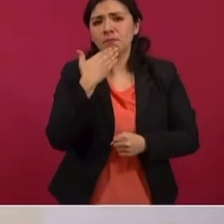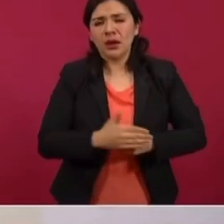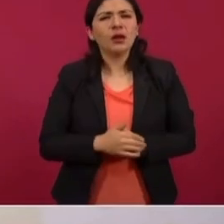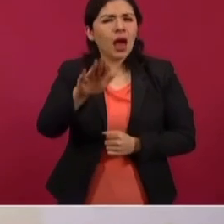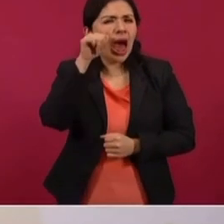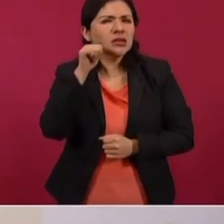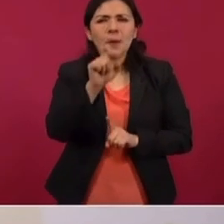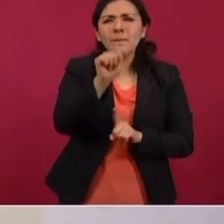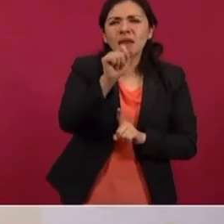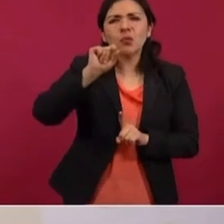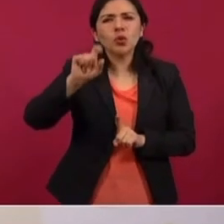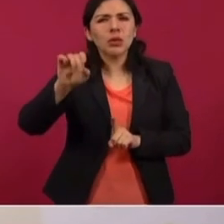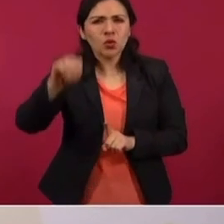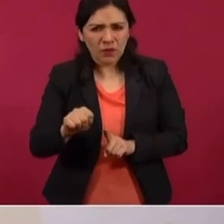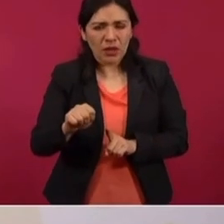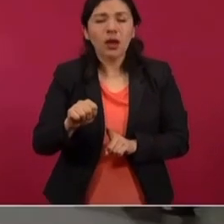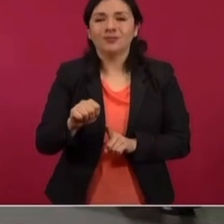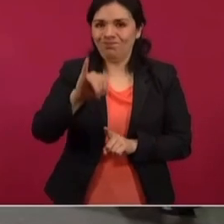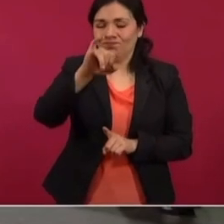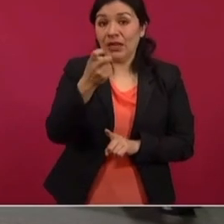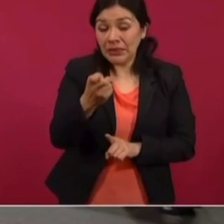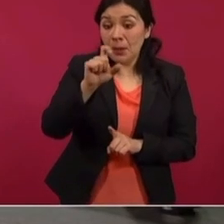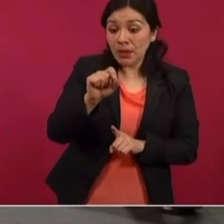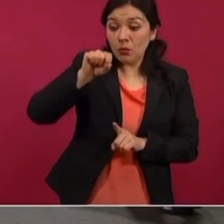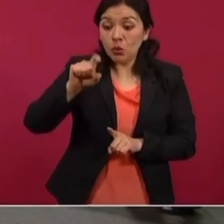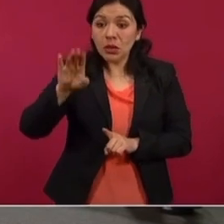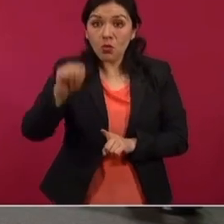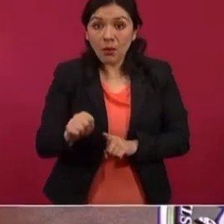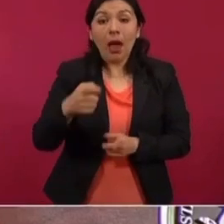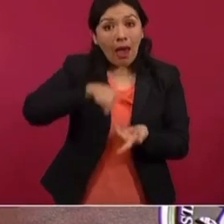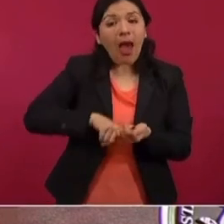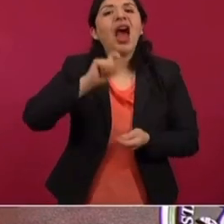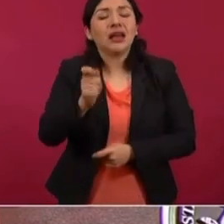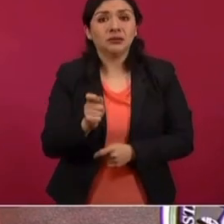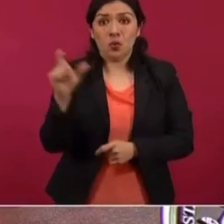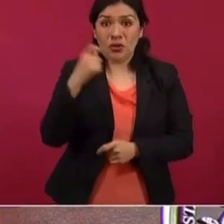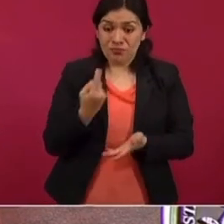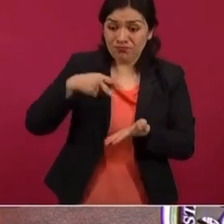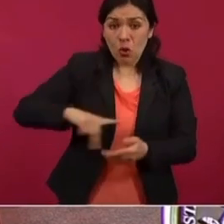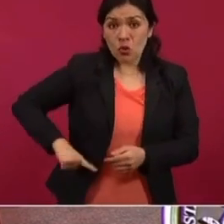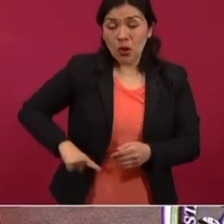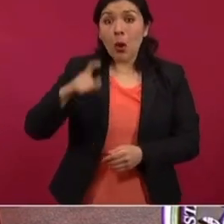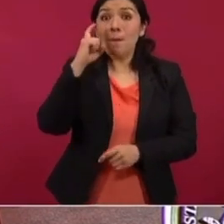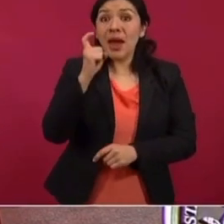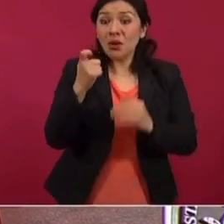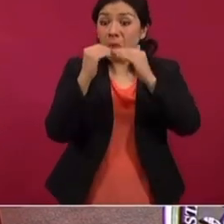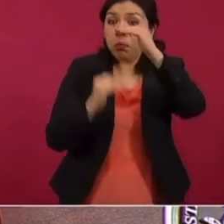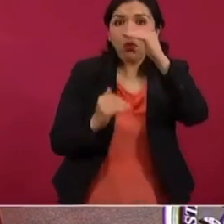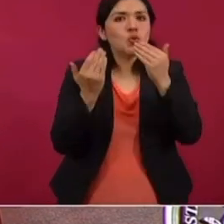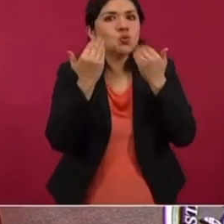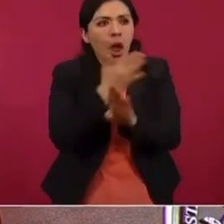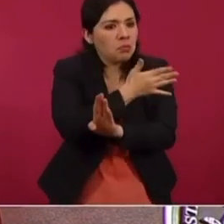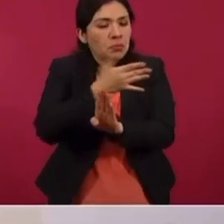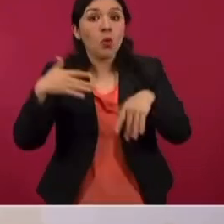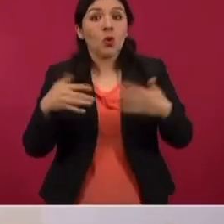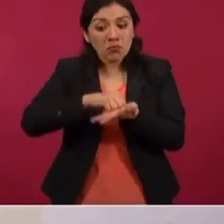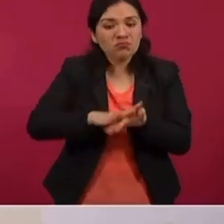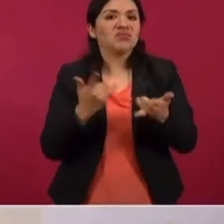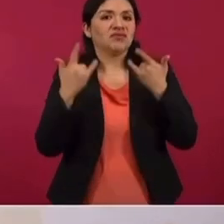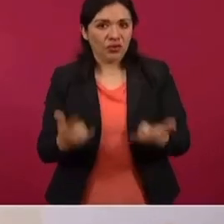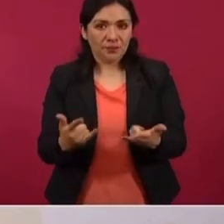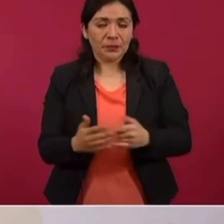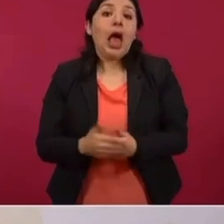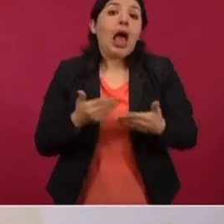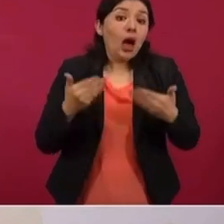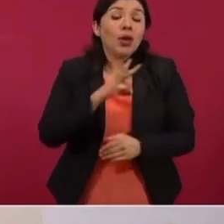¿Estaban 20-29? 20-29, lo que significa que en el tiempo que llevamos no ha habido devaluación, es un hecho histórico. Entonces, ahora